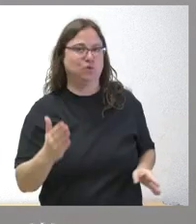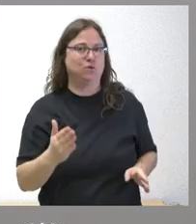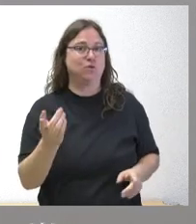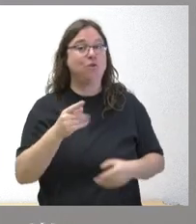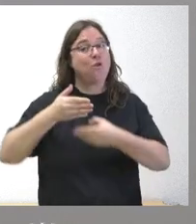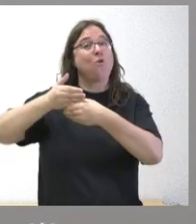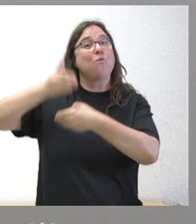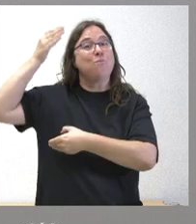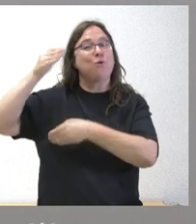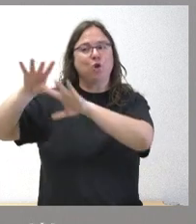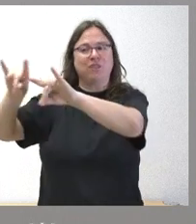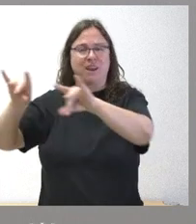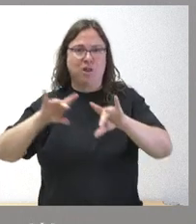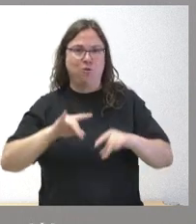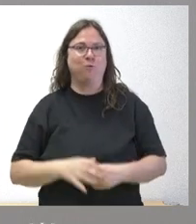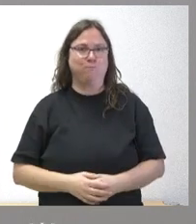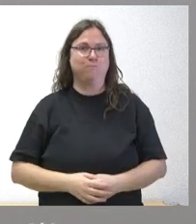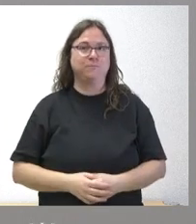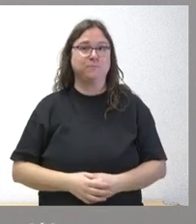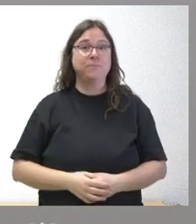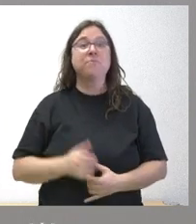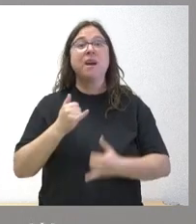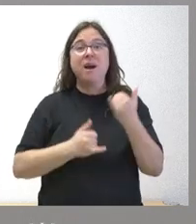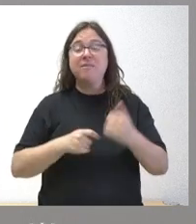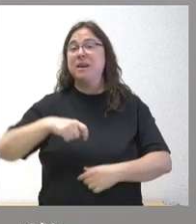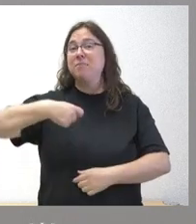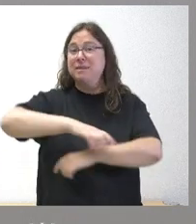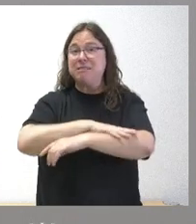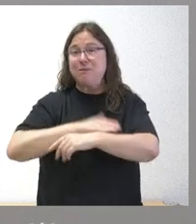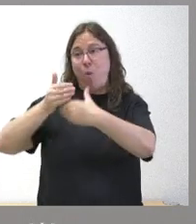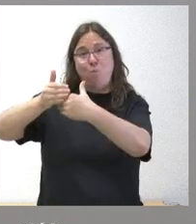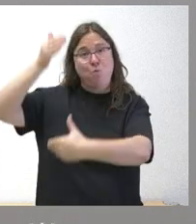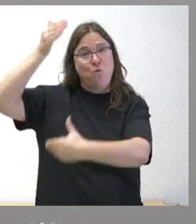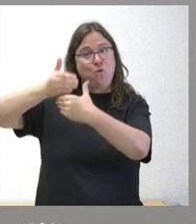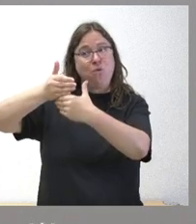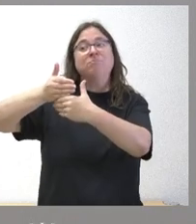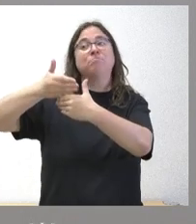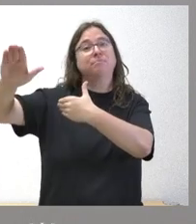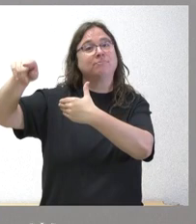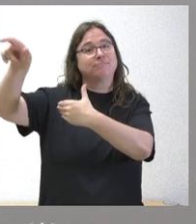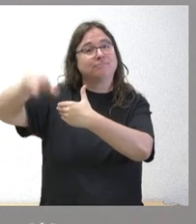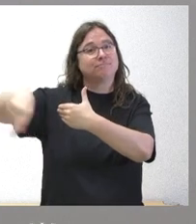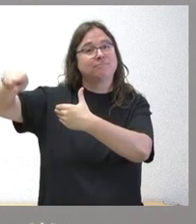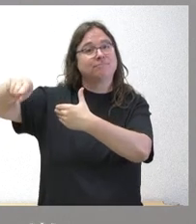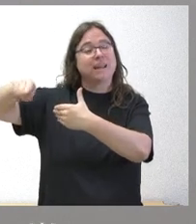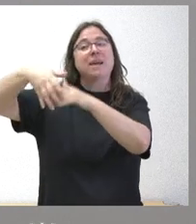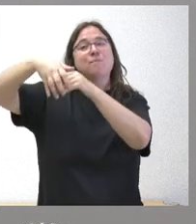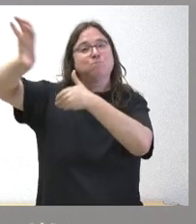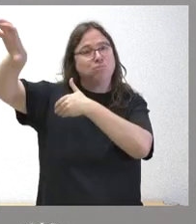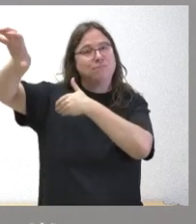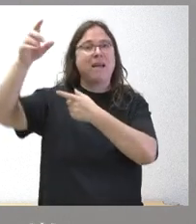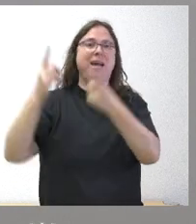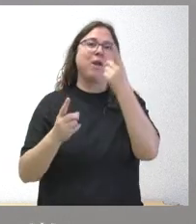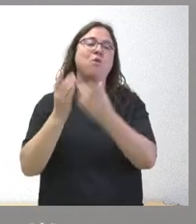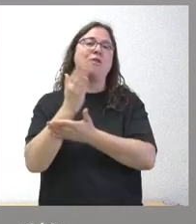también un muro territorial en donde el presidente ha señalado un muro y a un lado están los separatistas de algunas